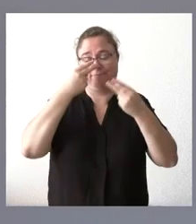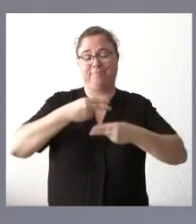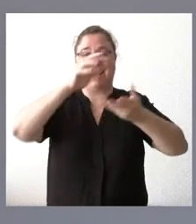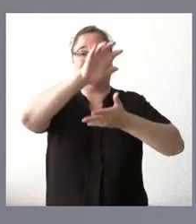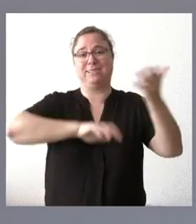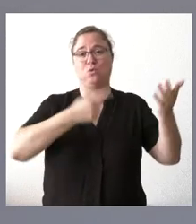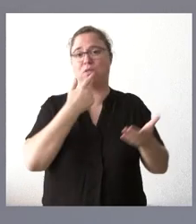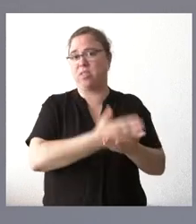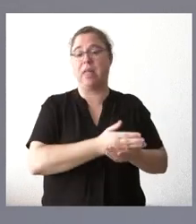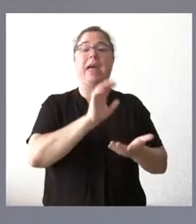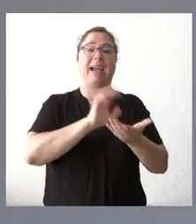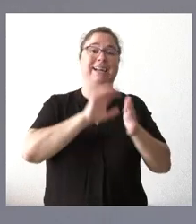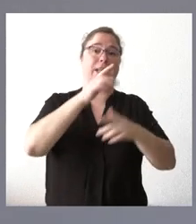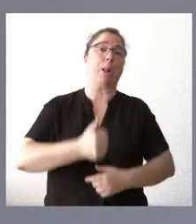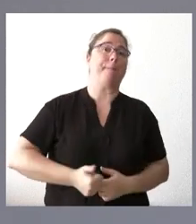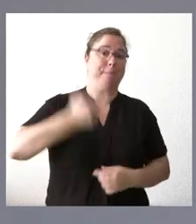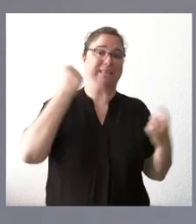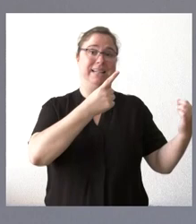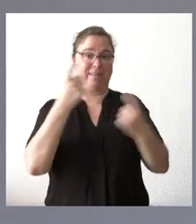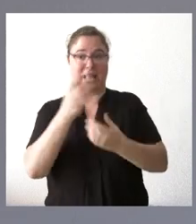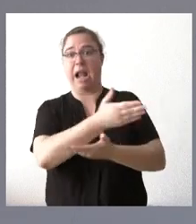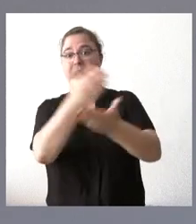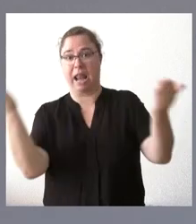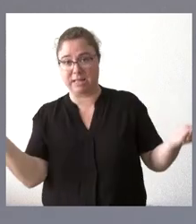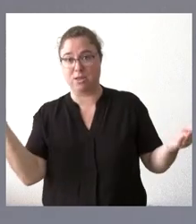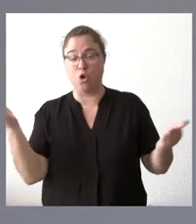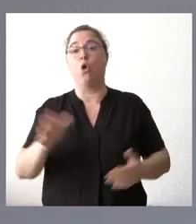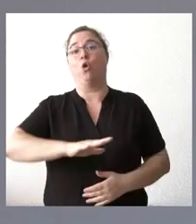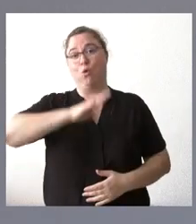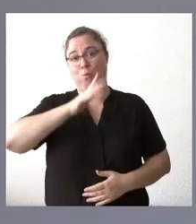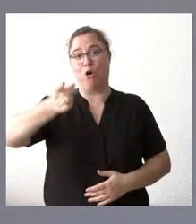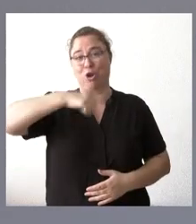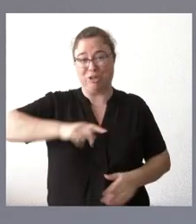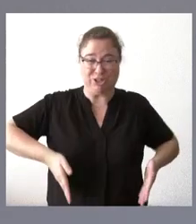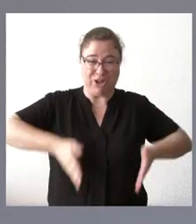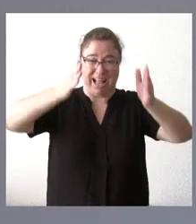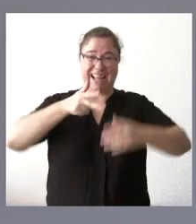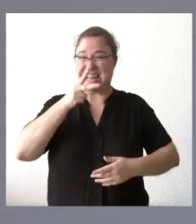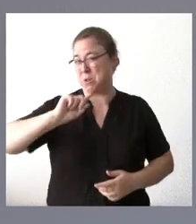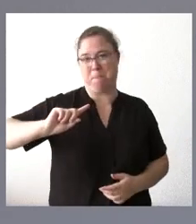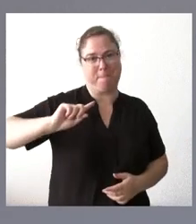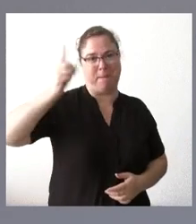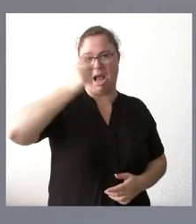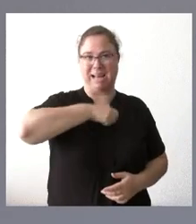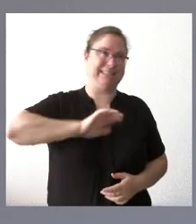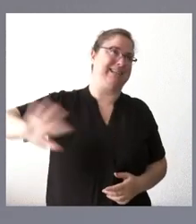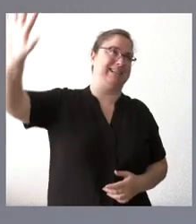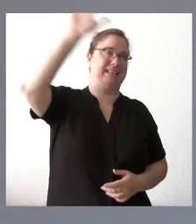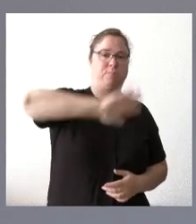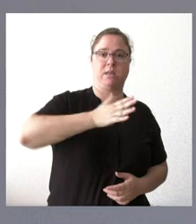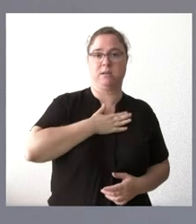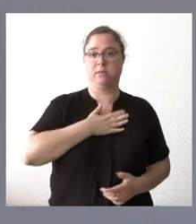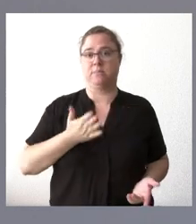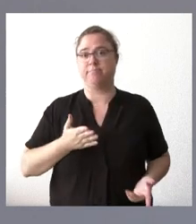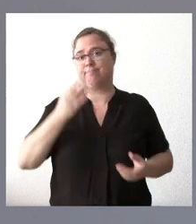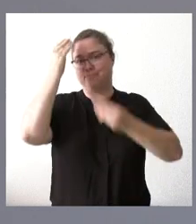estudio, que Castilla y León tiene más necesidades que los demás también porque somos los que más carreteras tenemos autonómicas de toda España. Y esta es la